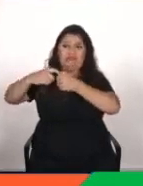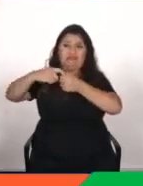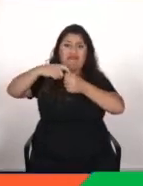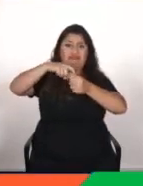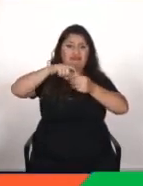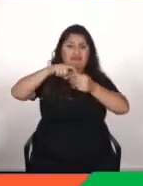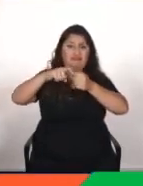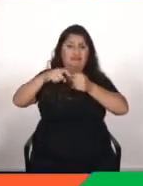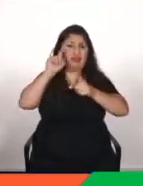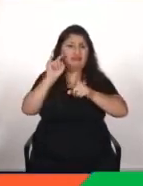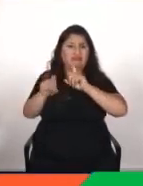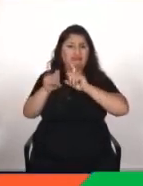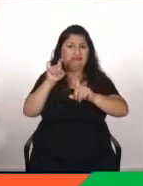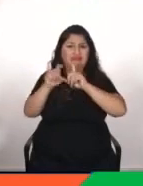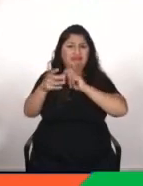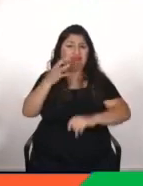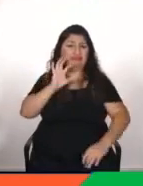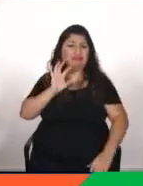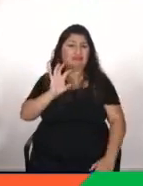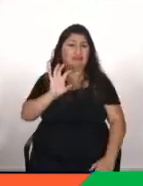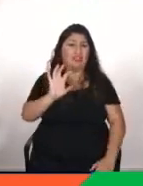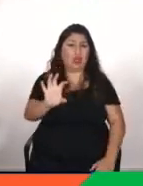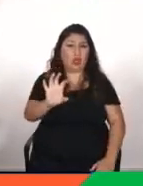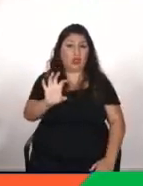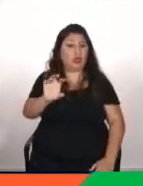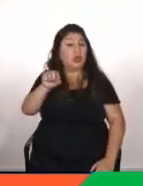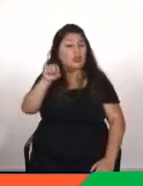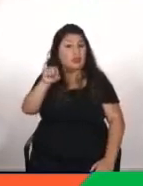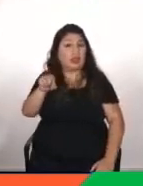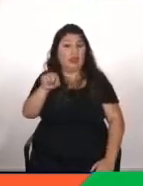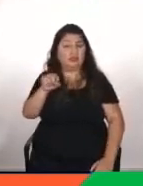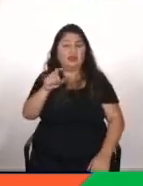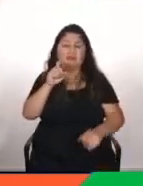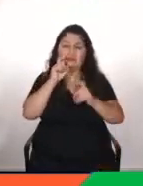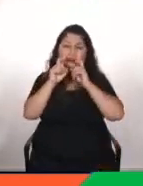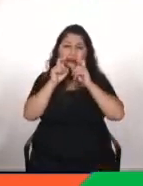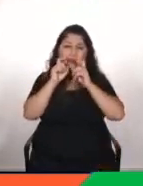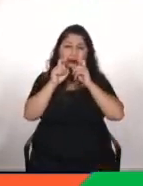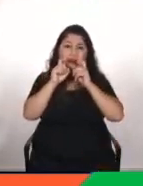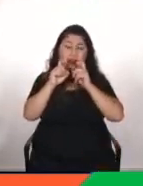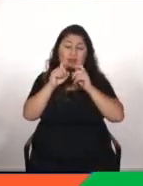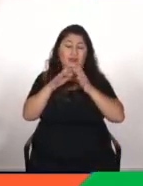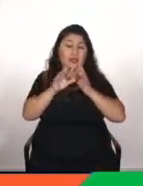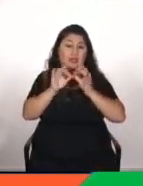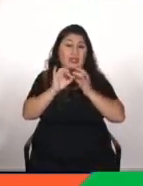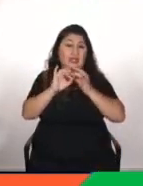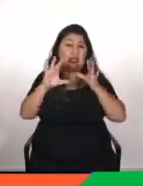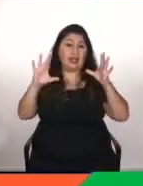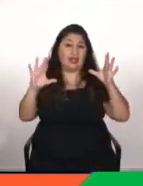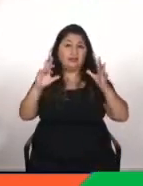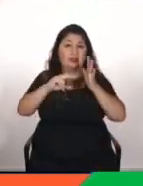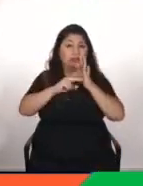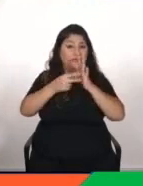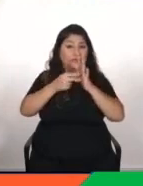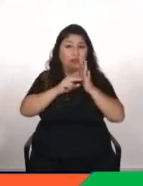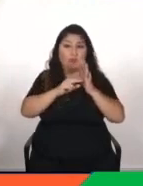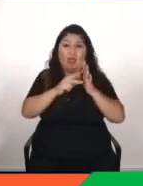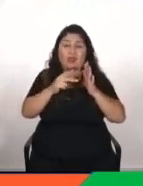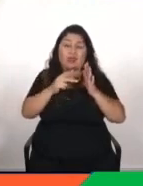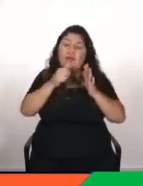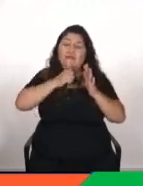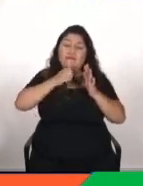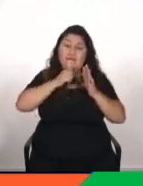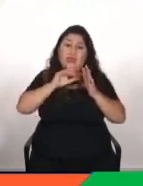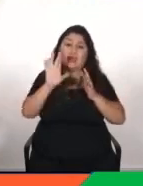antivacunas un discurso que pueda ser peligroso y eso es un grave problema que todavía no podemos encontrar una solución a todo